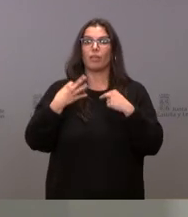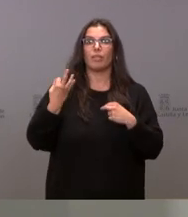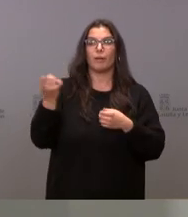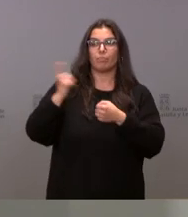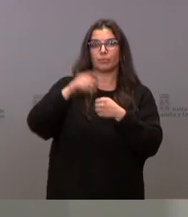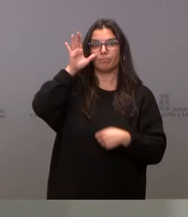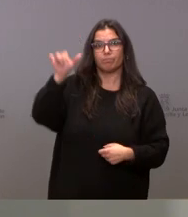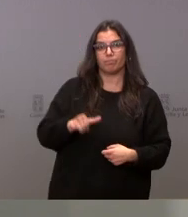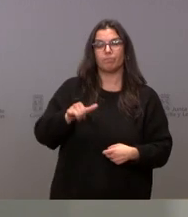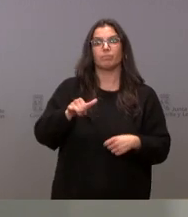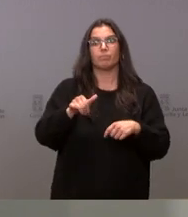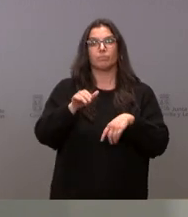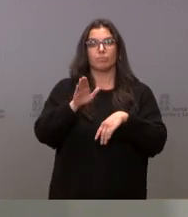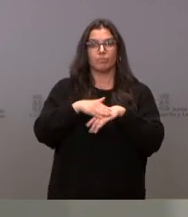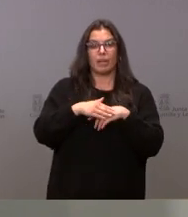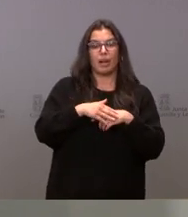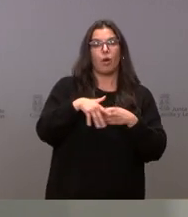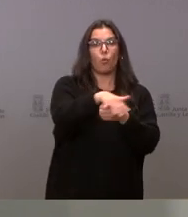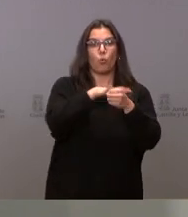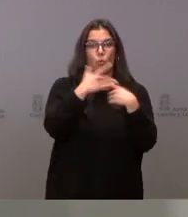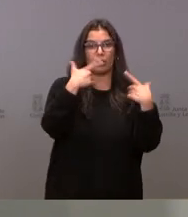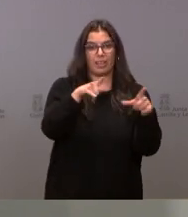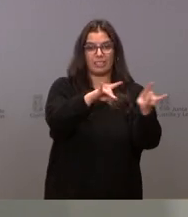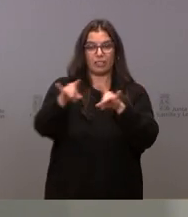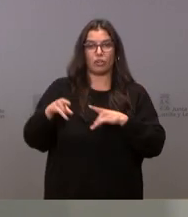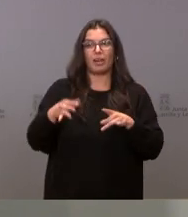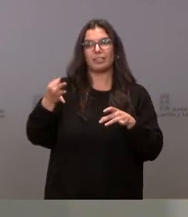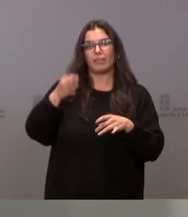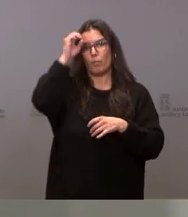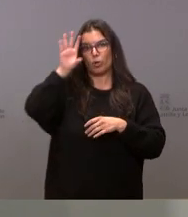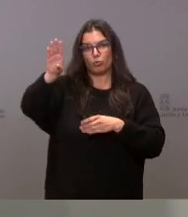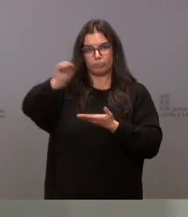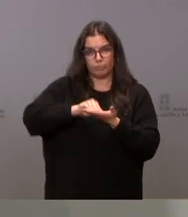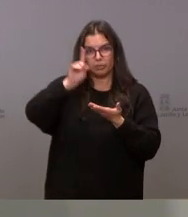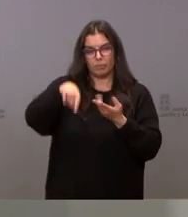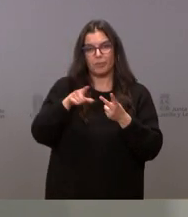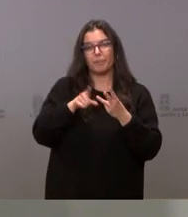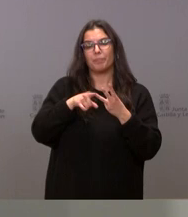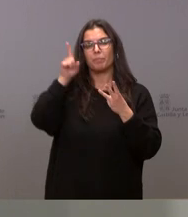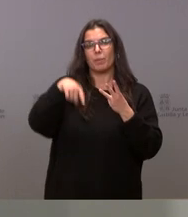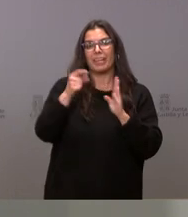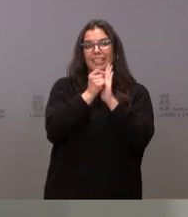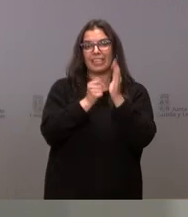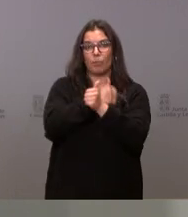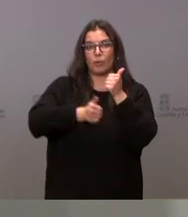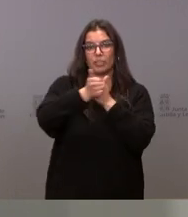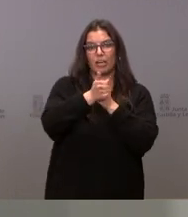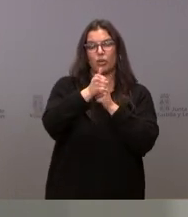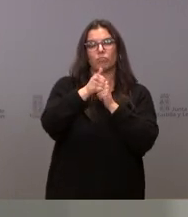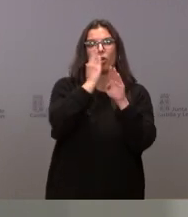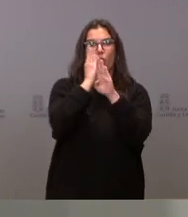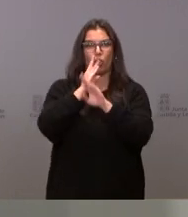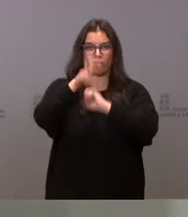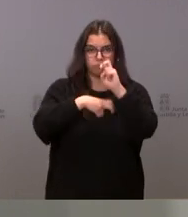procedimiento de determinación de las unidades territoriales de admisión. Y, por otra parte, se reordenan los criterios prioritarios para la admisión y se